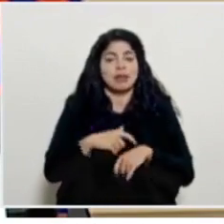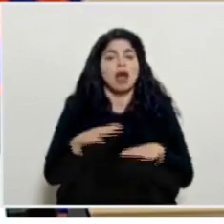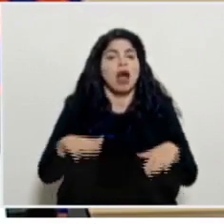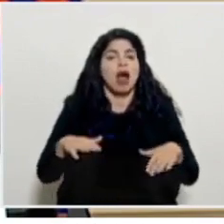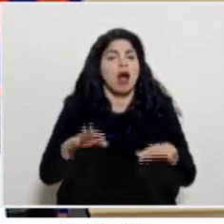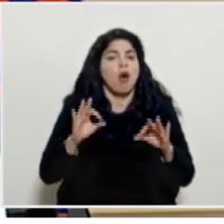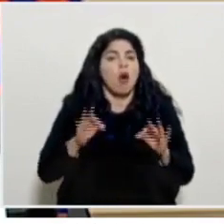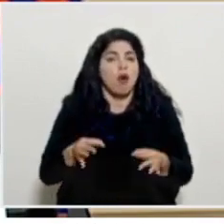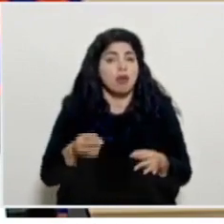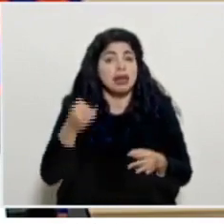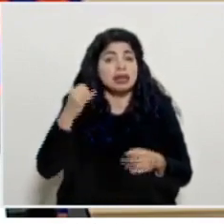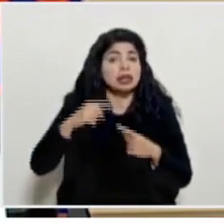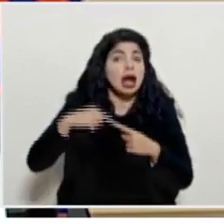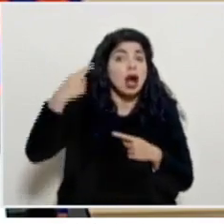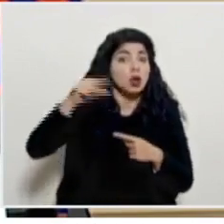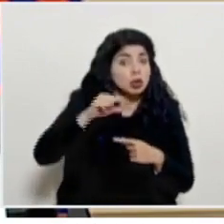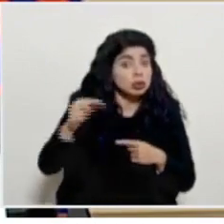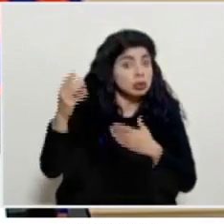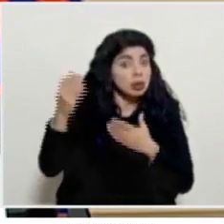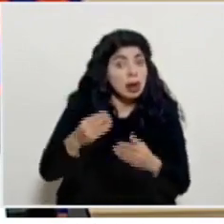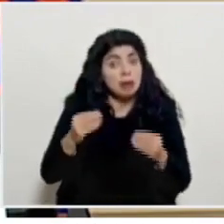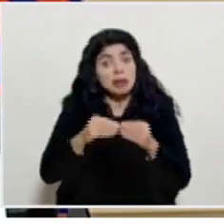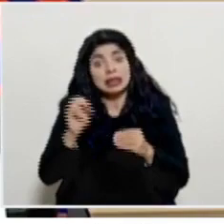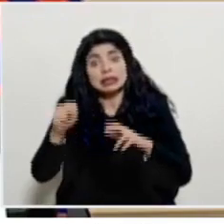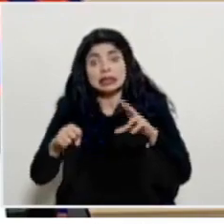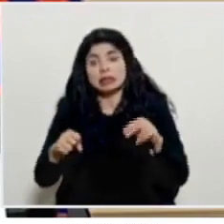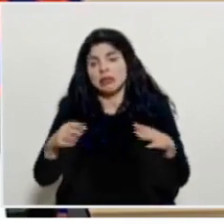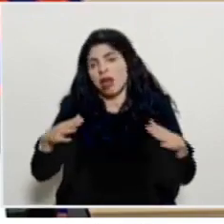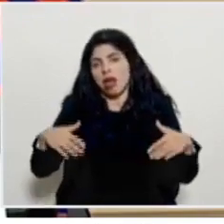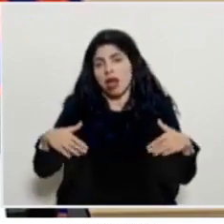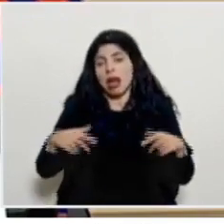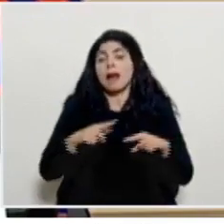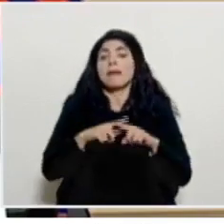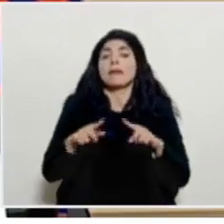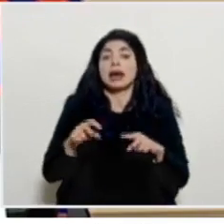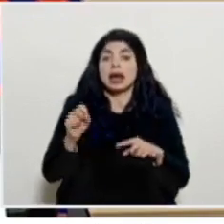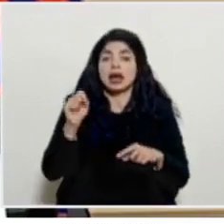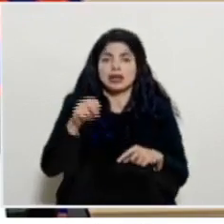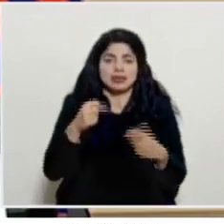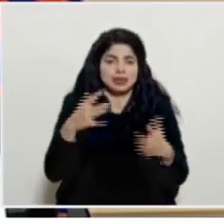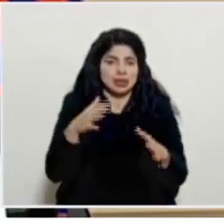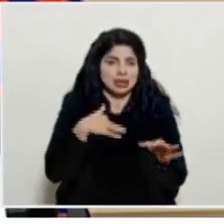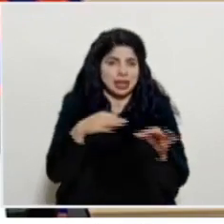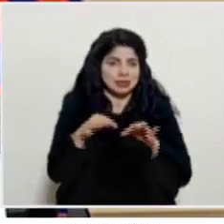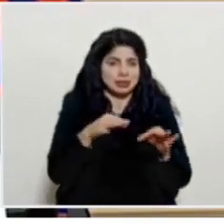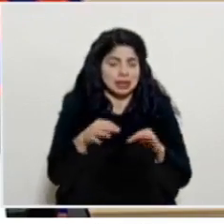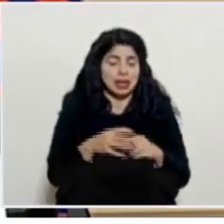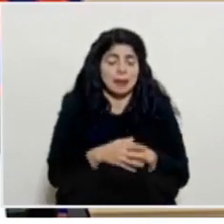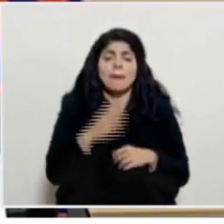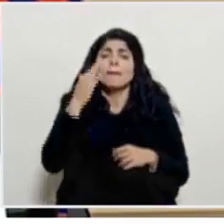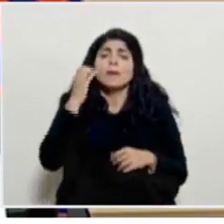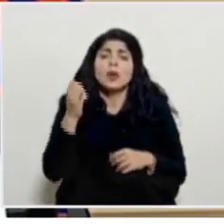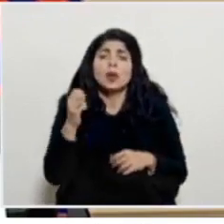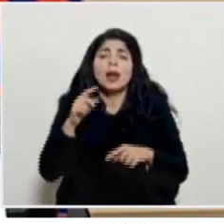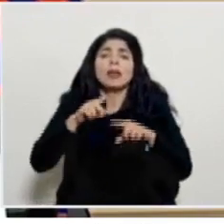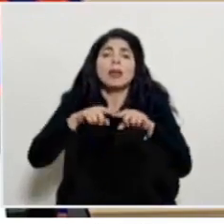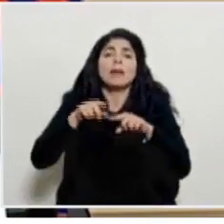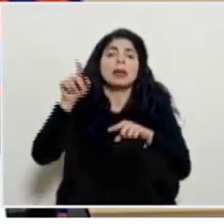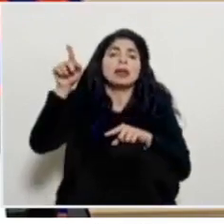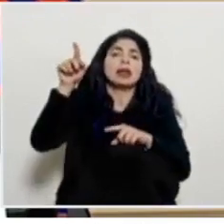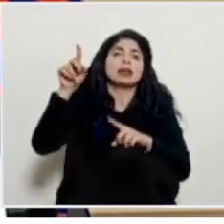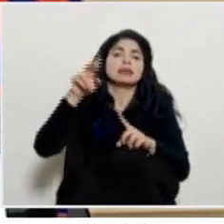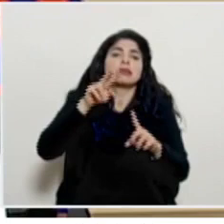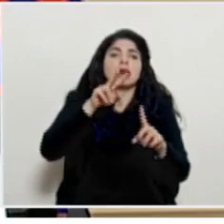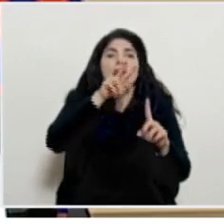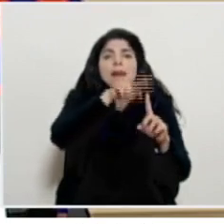confirmación de si la siguiente semana va a venir otra cantidad igual pero sí lo que ya le mencioné porque se hace por aplicación